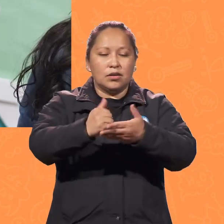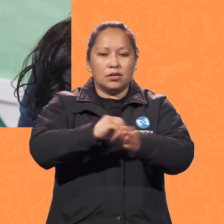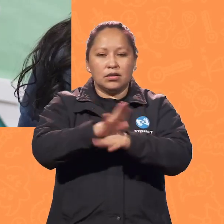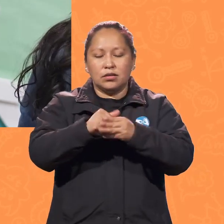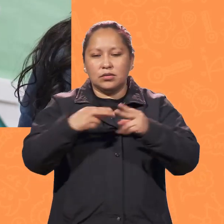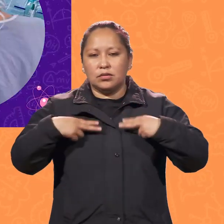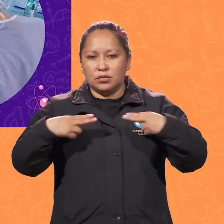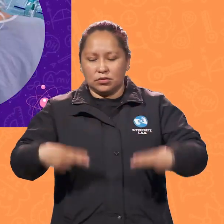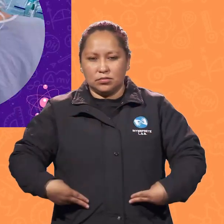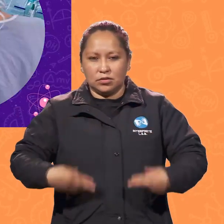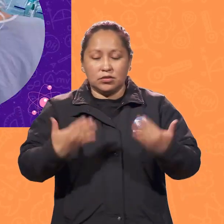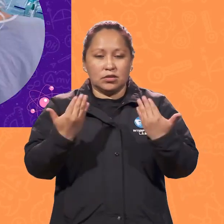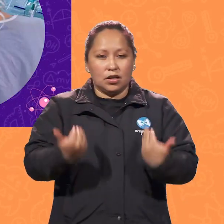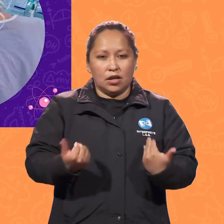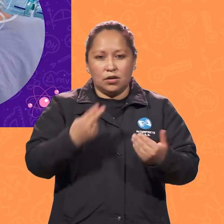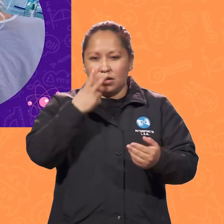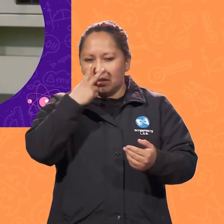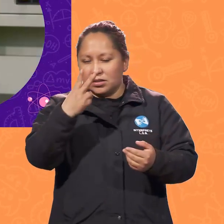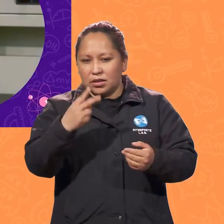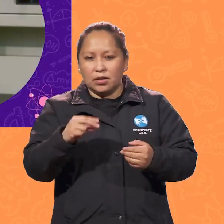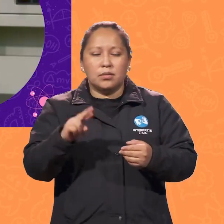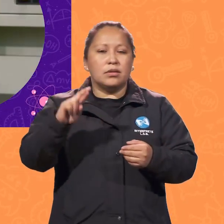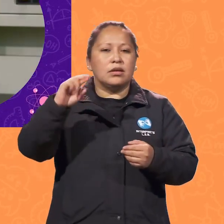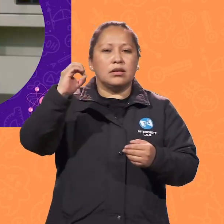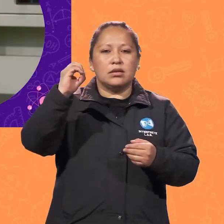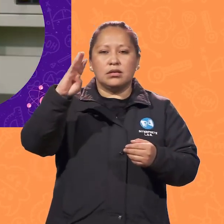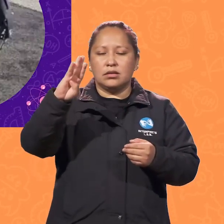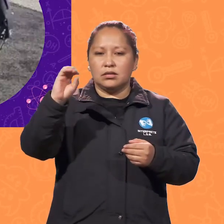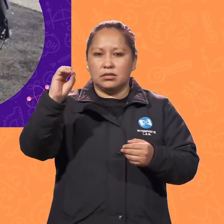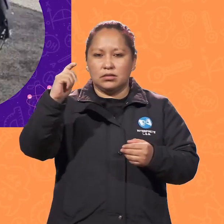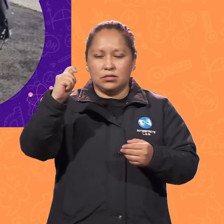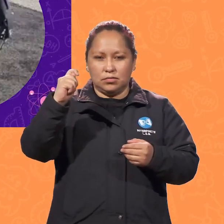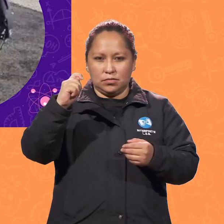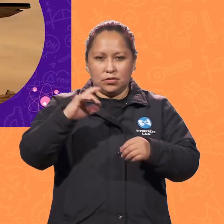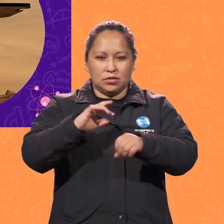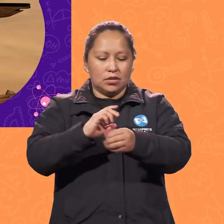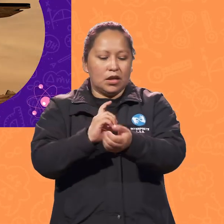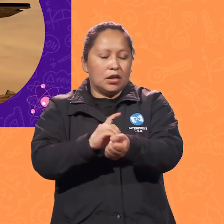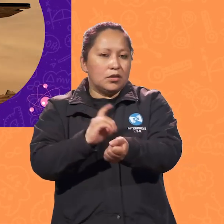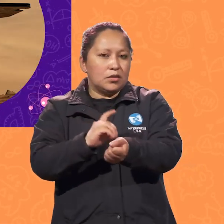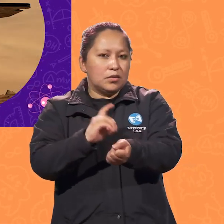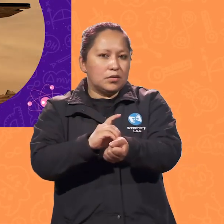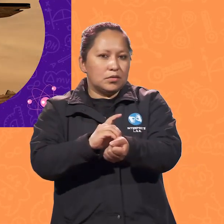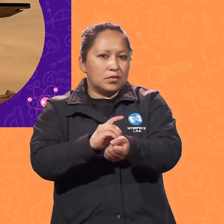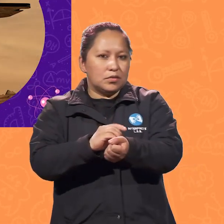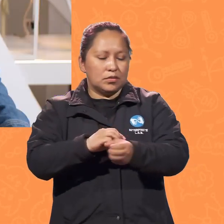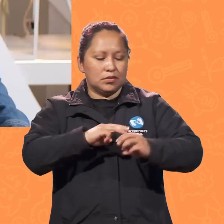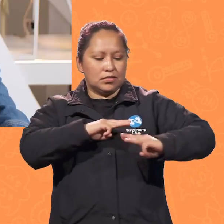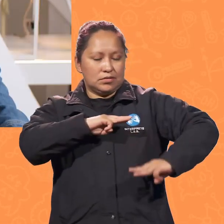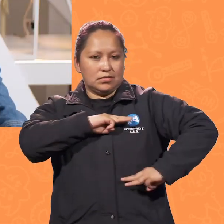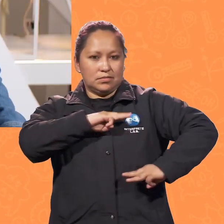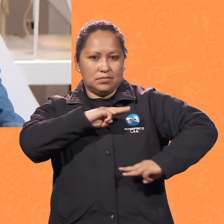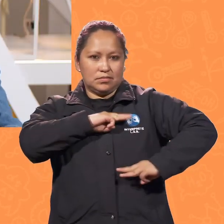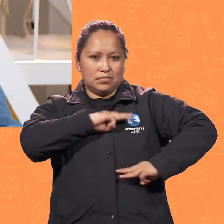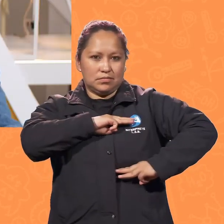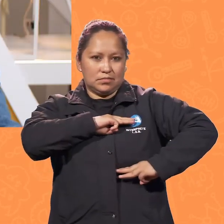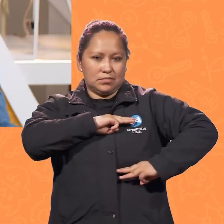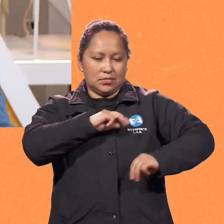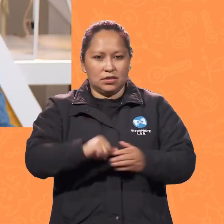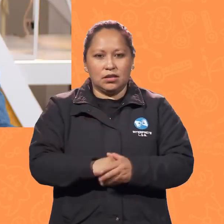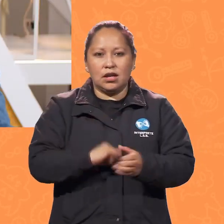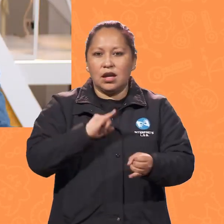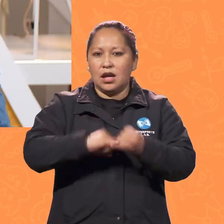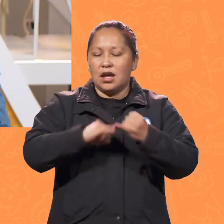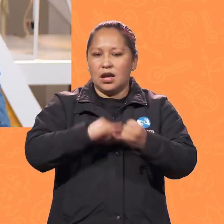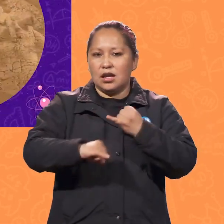Actualmente existen robots médicos, industriales de servicio, militares y espaciales. Un ejemplo de estos últimos es el